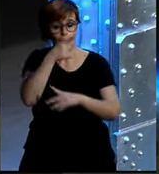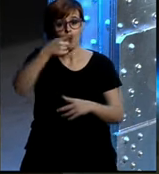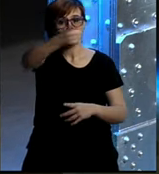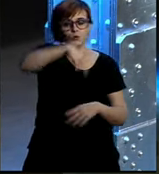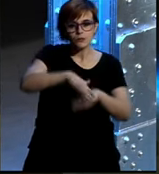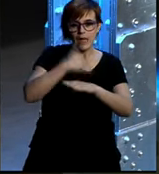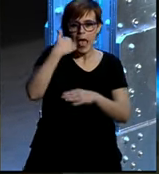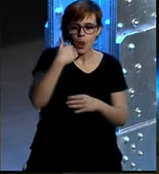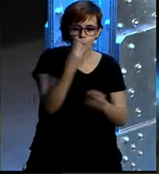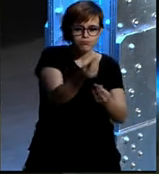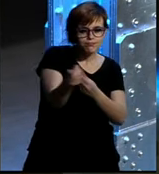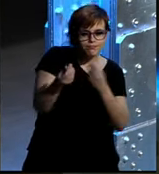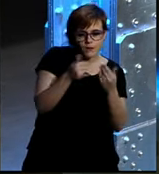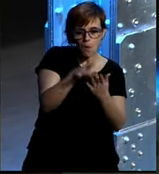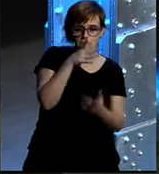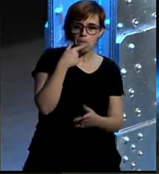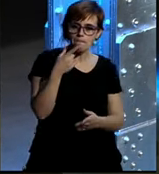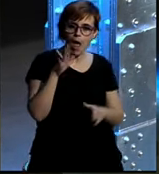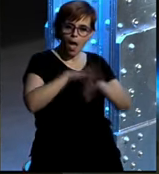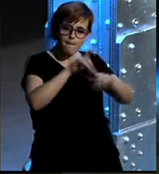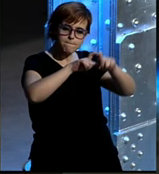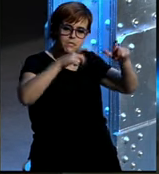vosotros algo bueno y positivo para su empresa